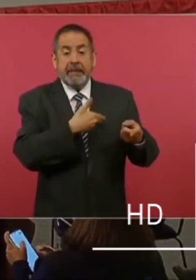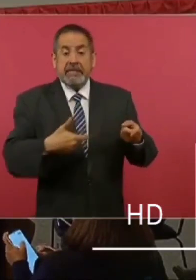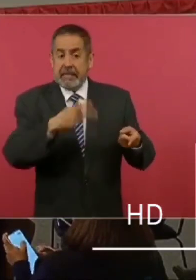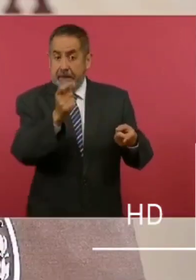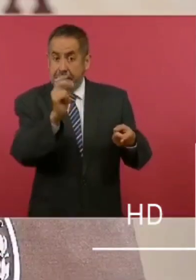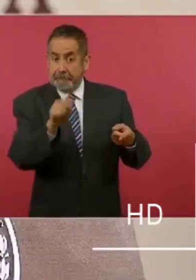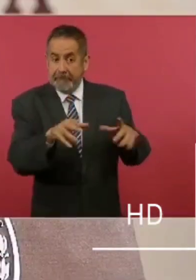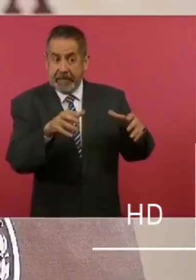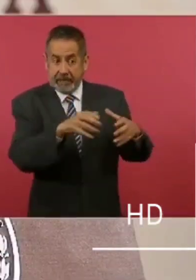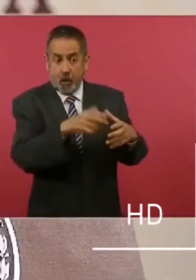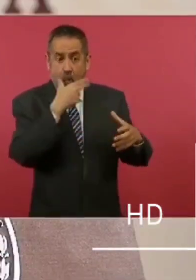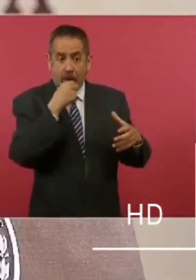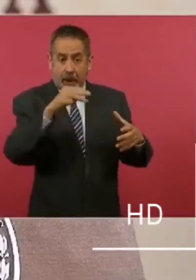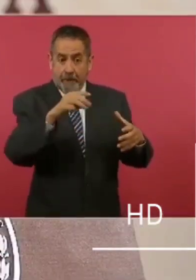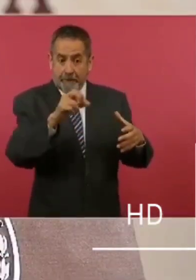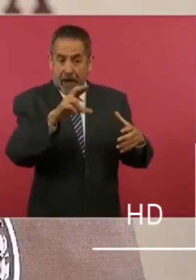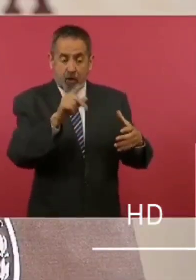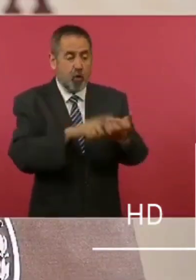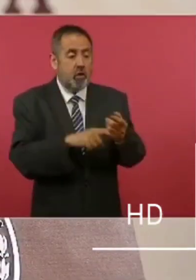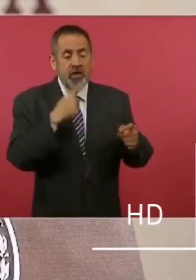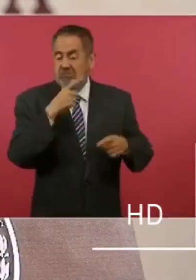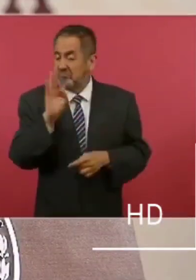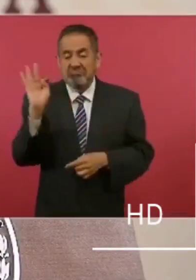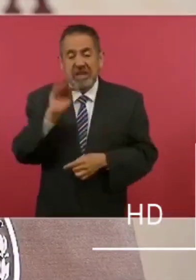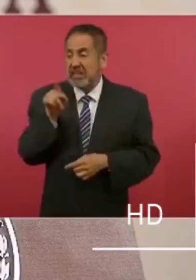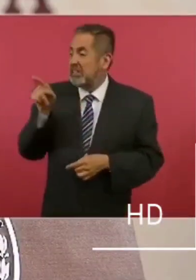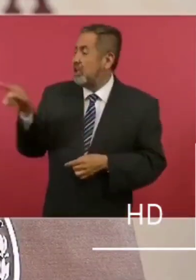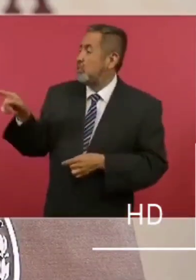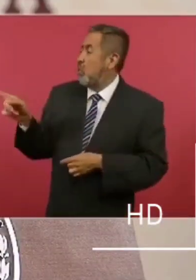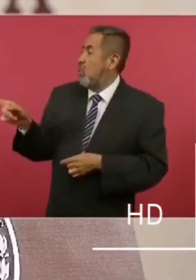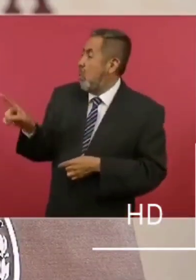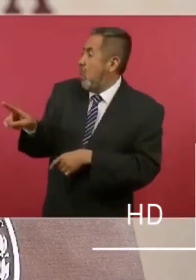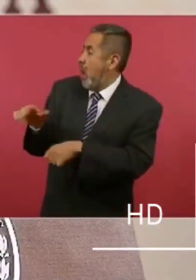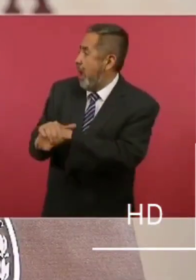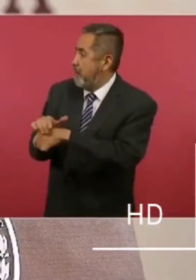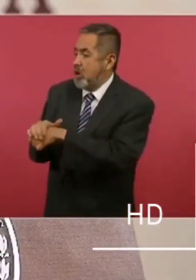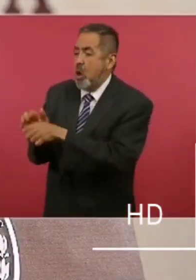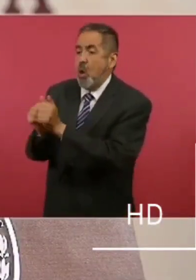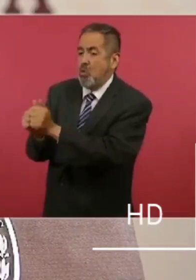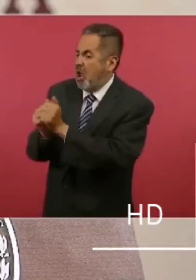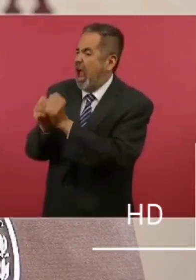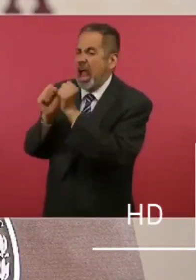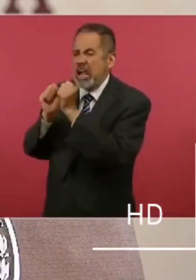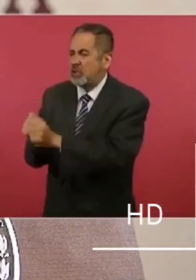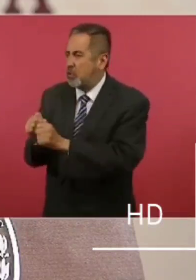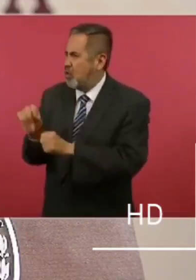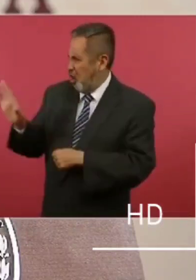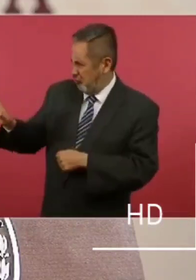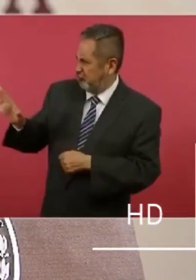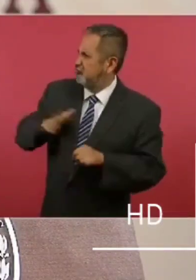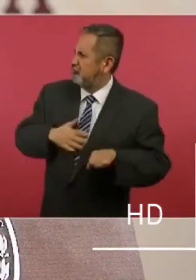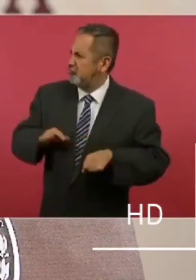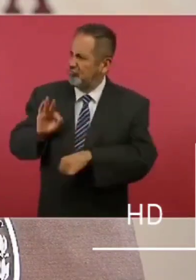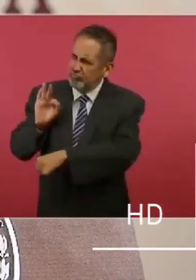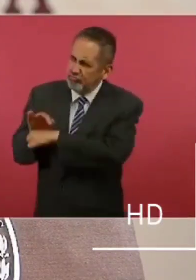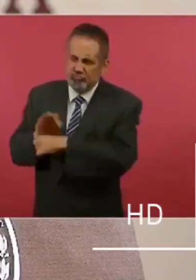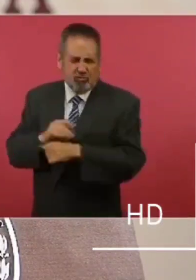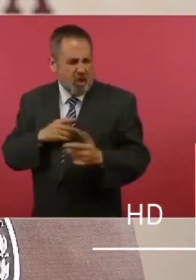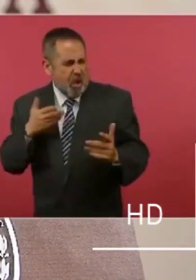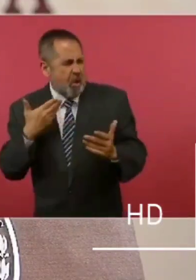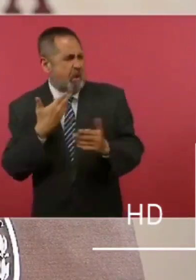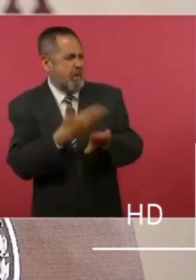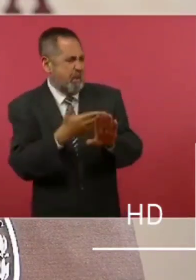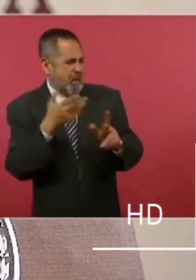Cortés, sugirió que algún simpatizante del presidente podría atentar contra el aspirante, por lo que tendría que contar con protección.